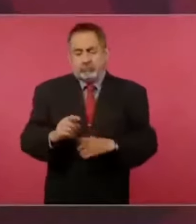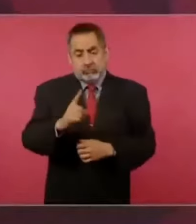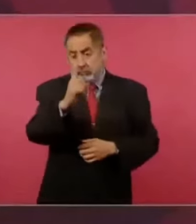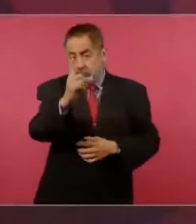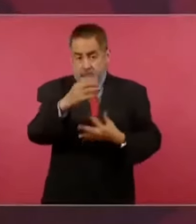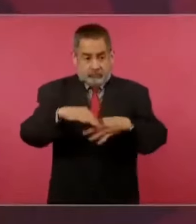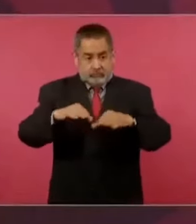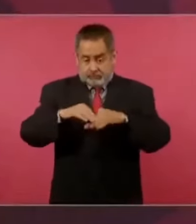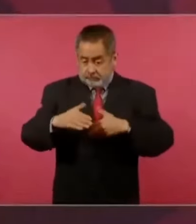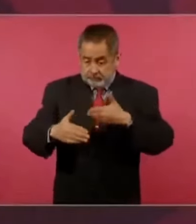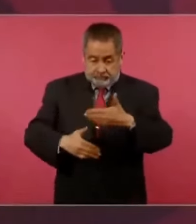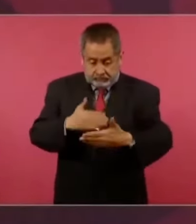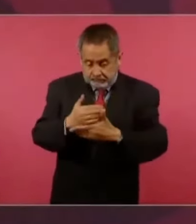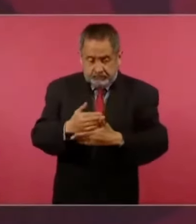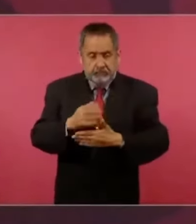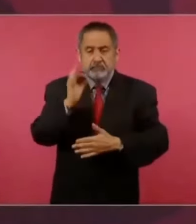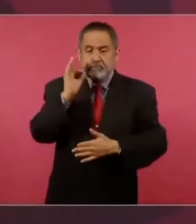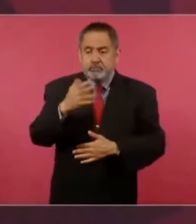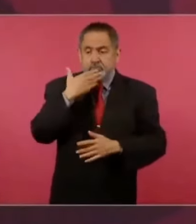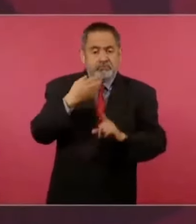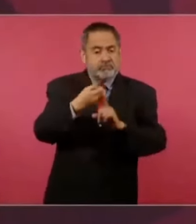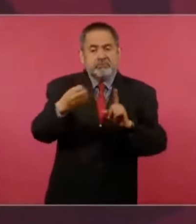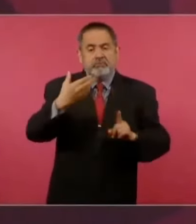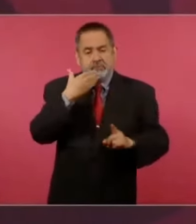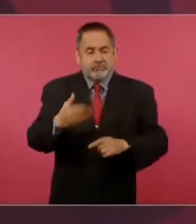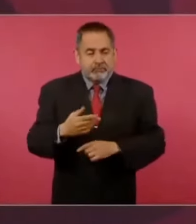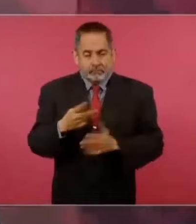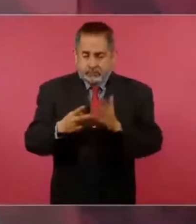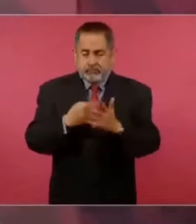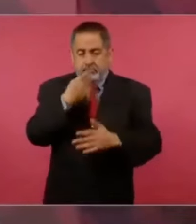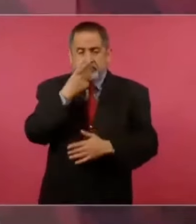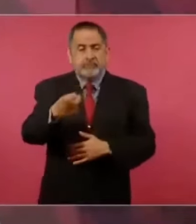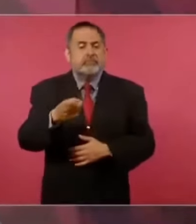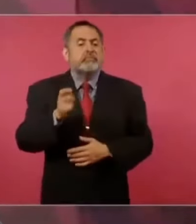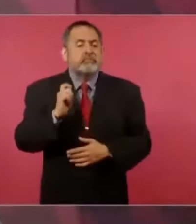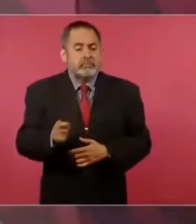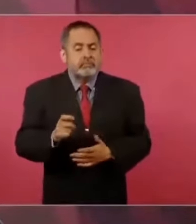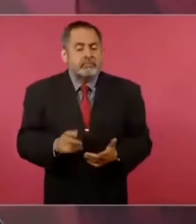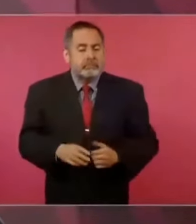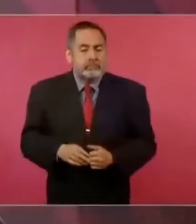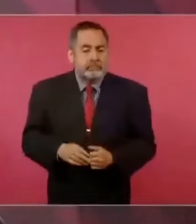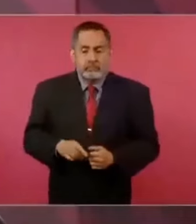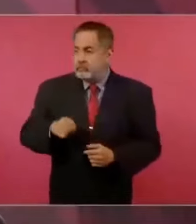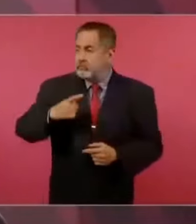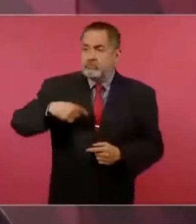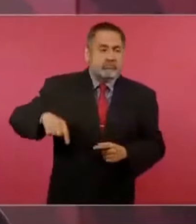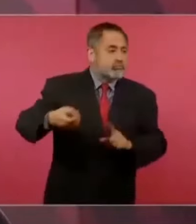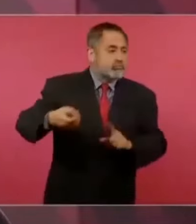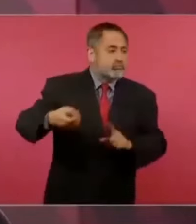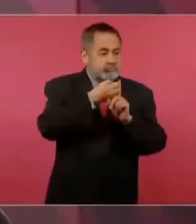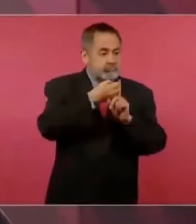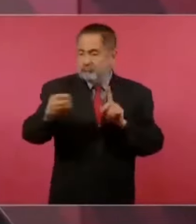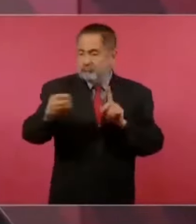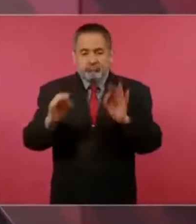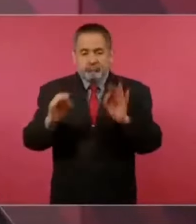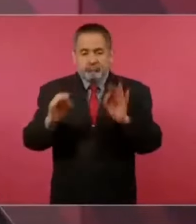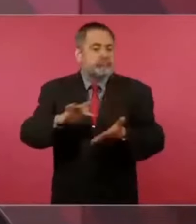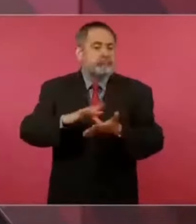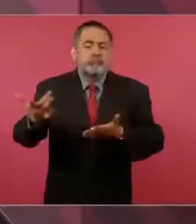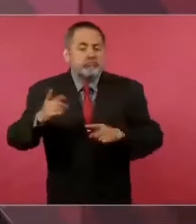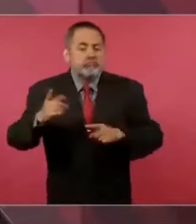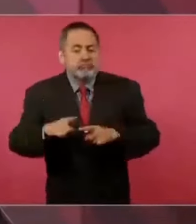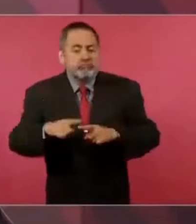y eso lo subrayo se lo debemos a todos los mexicanos.